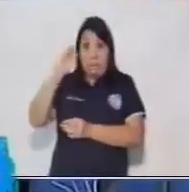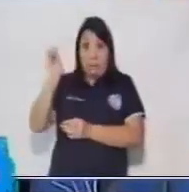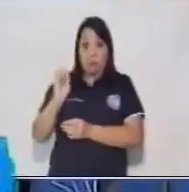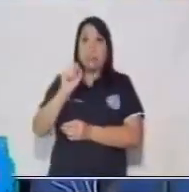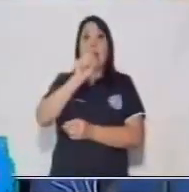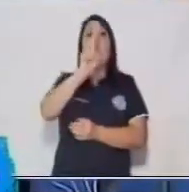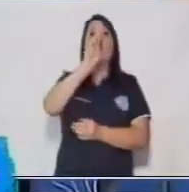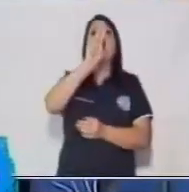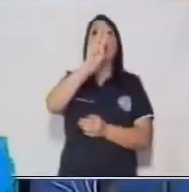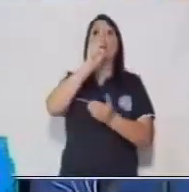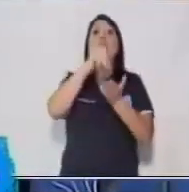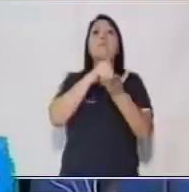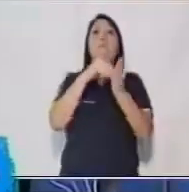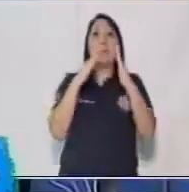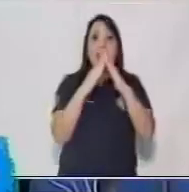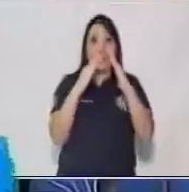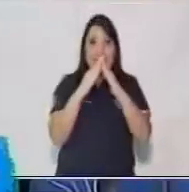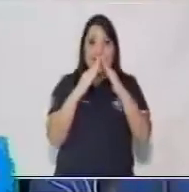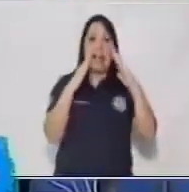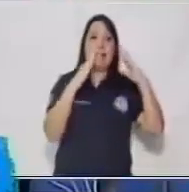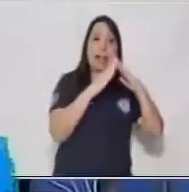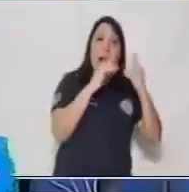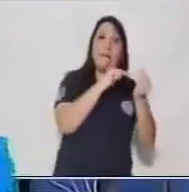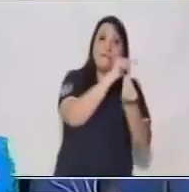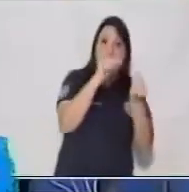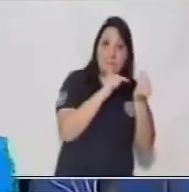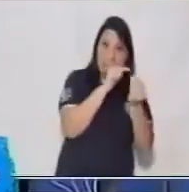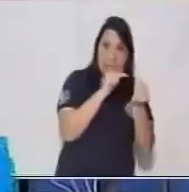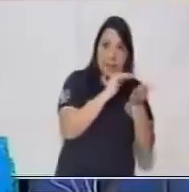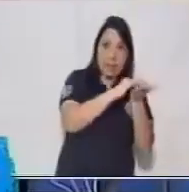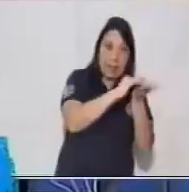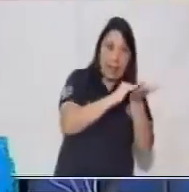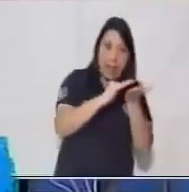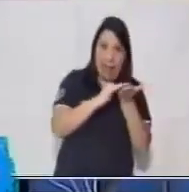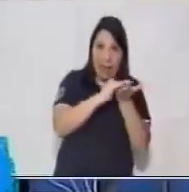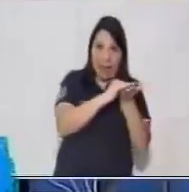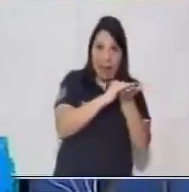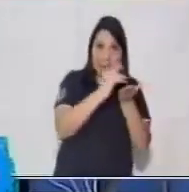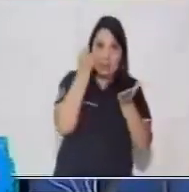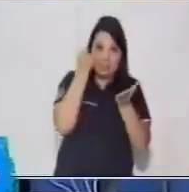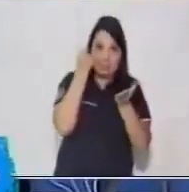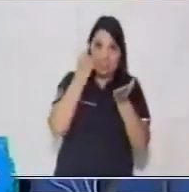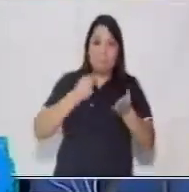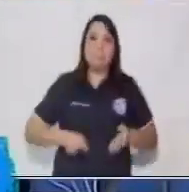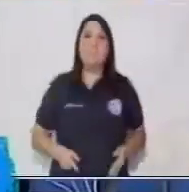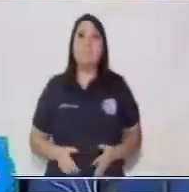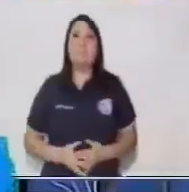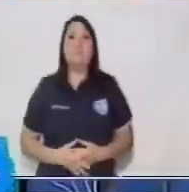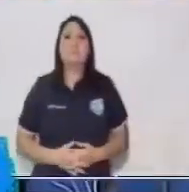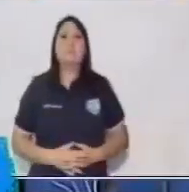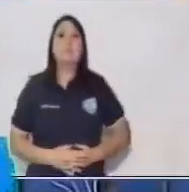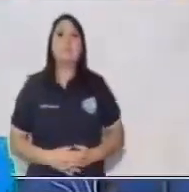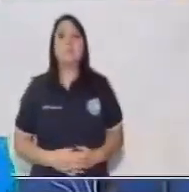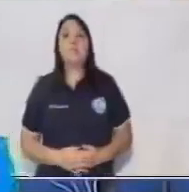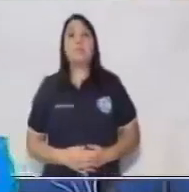100% de lo que ella está invirtiendo en los diferentes gastos.